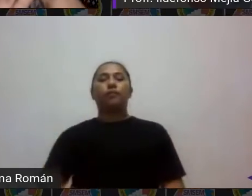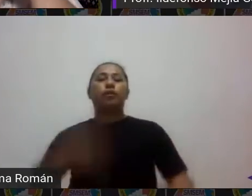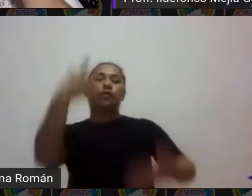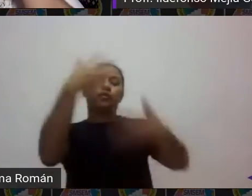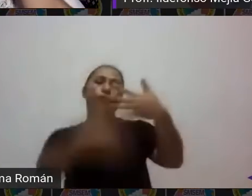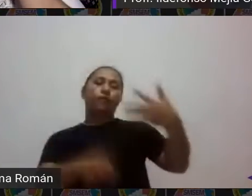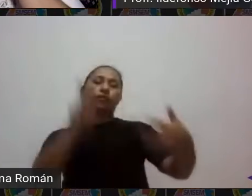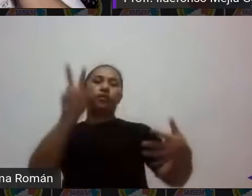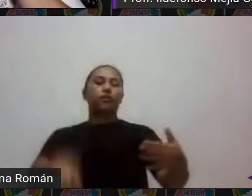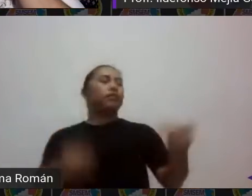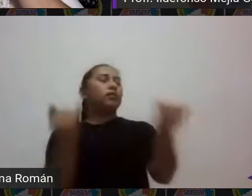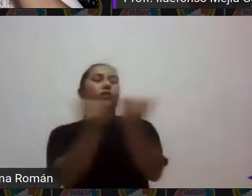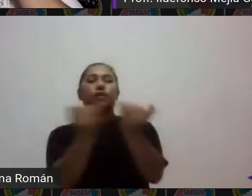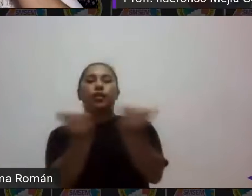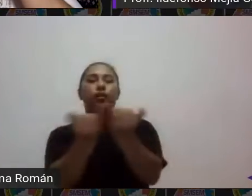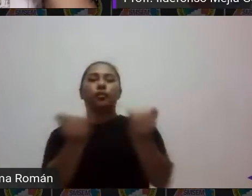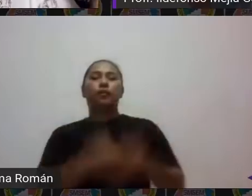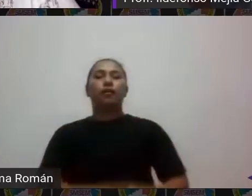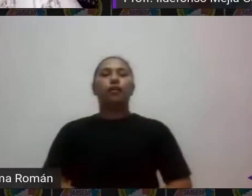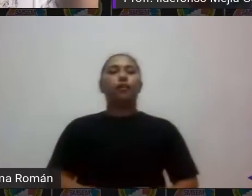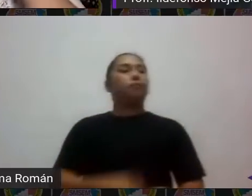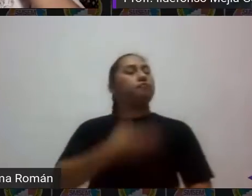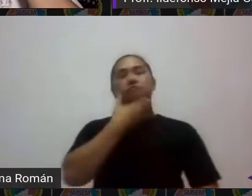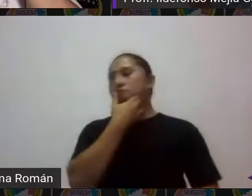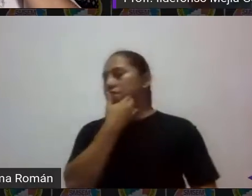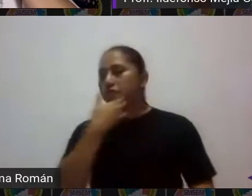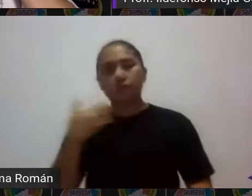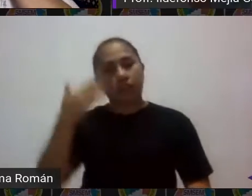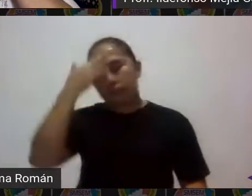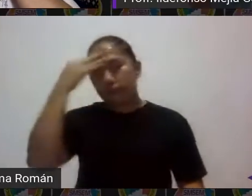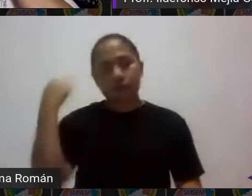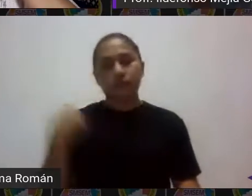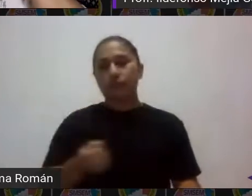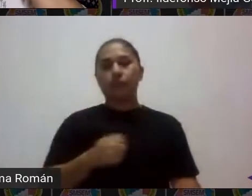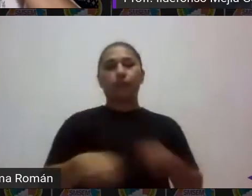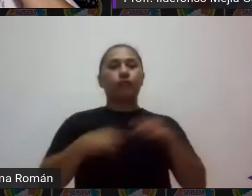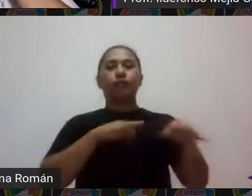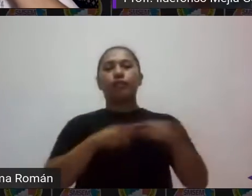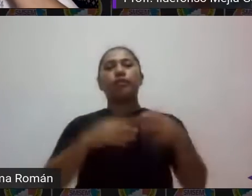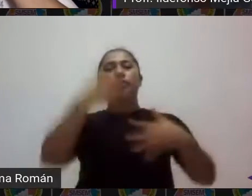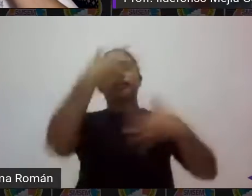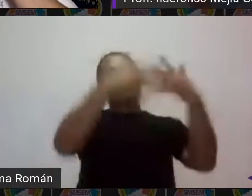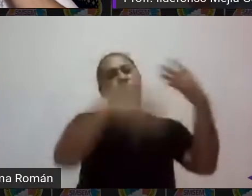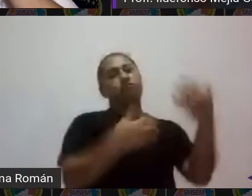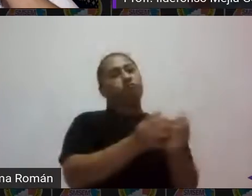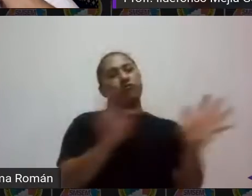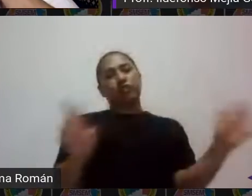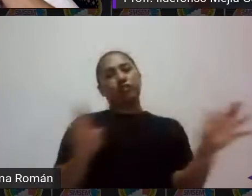instrumento no es un traje a la medida no es restaurante a la carta maestros